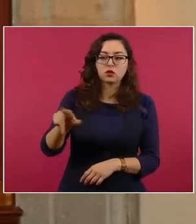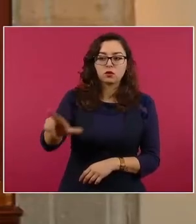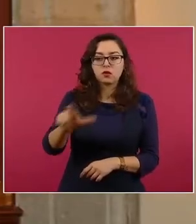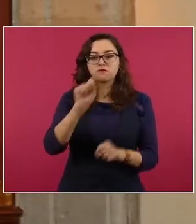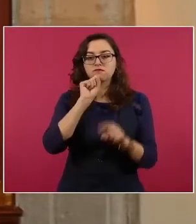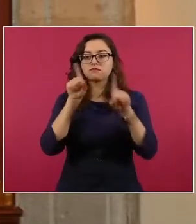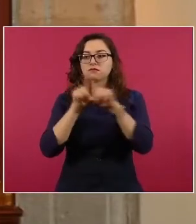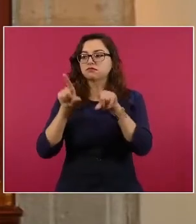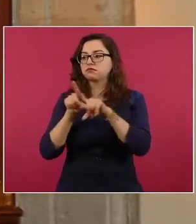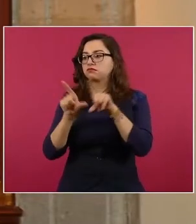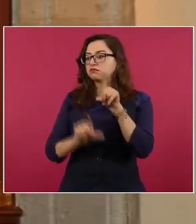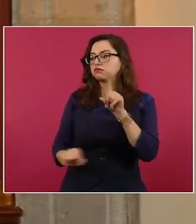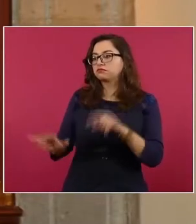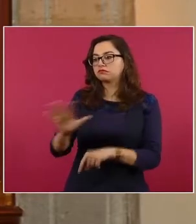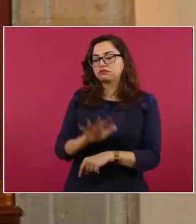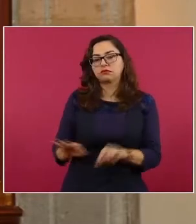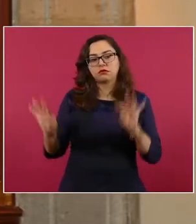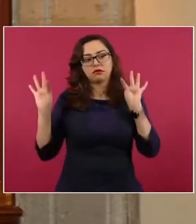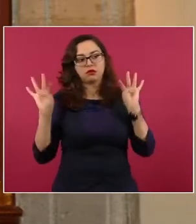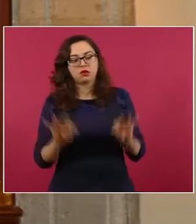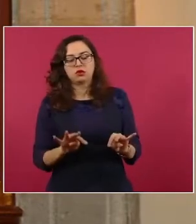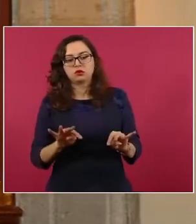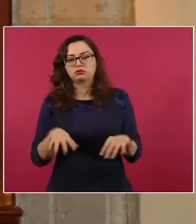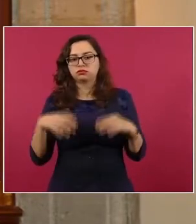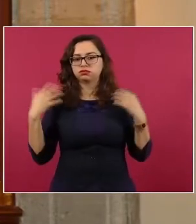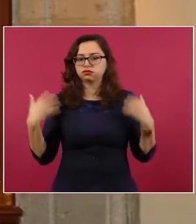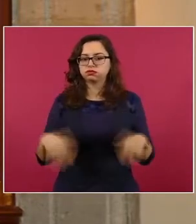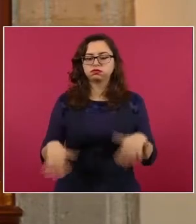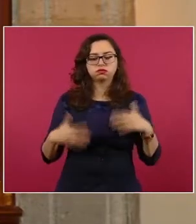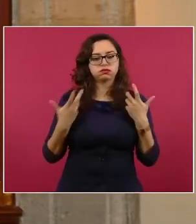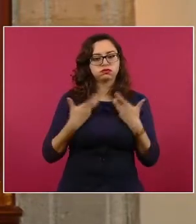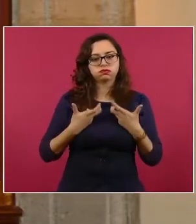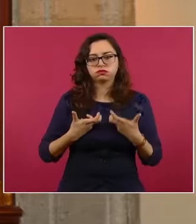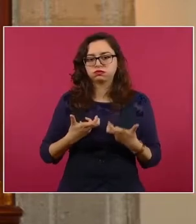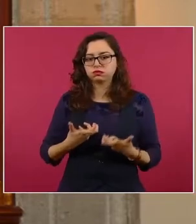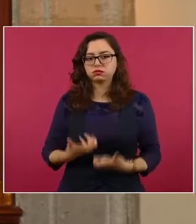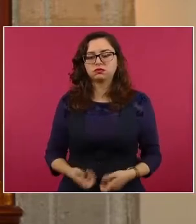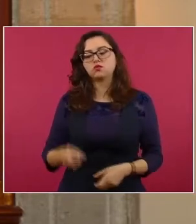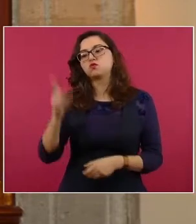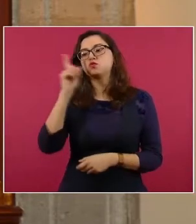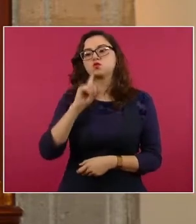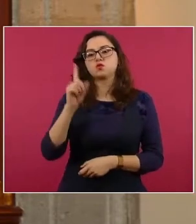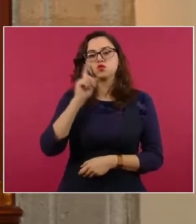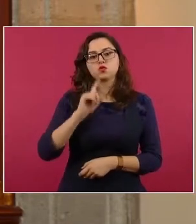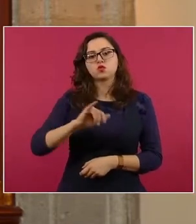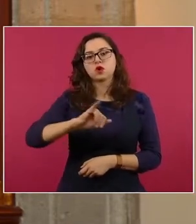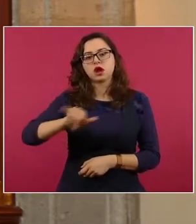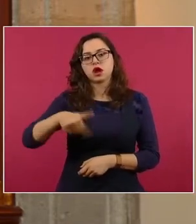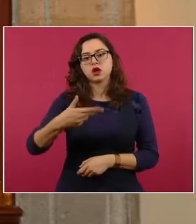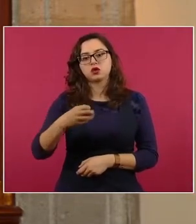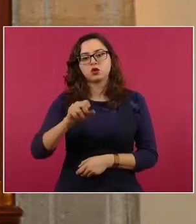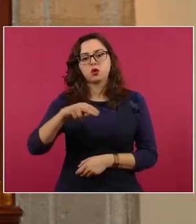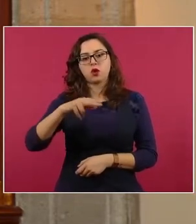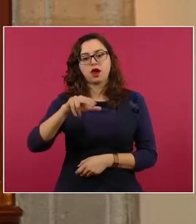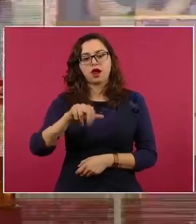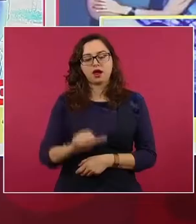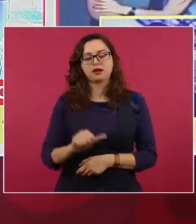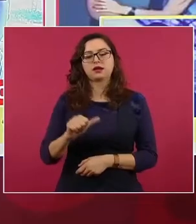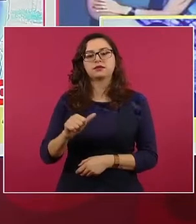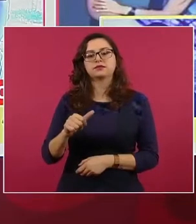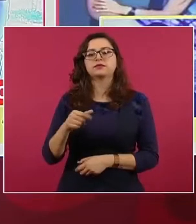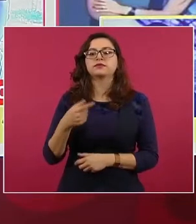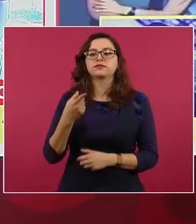fue el feminicidio de Joana Abigail en el municipio de Santa Catarina, Nuevo León,